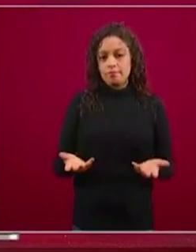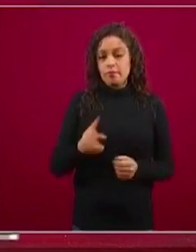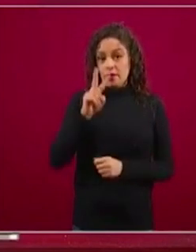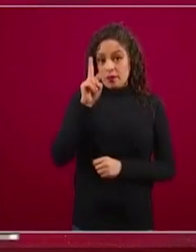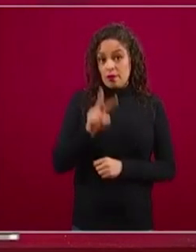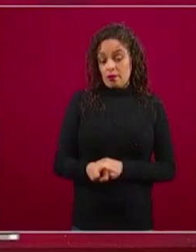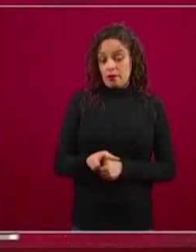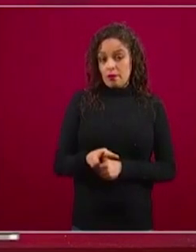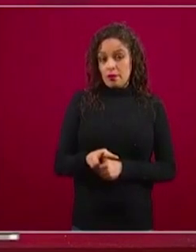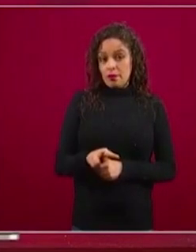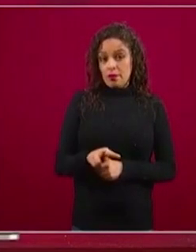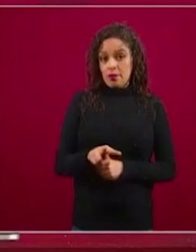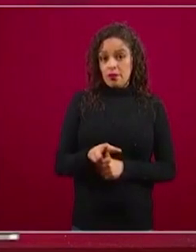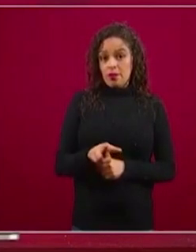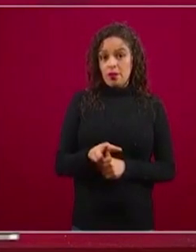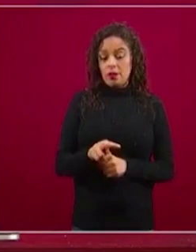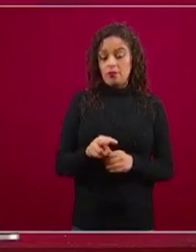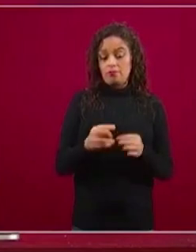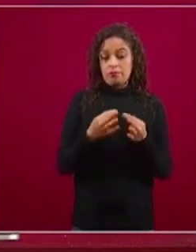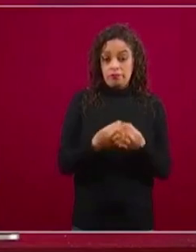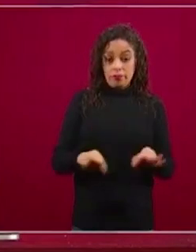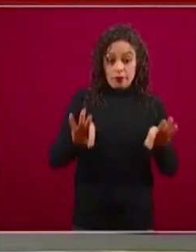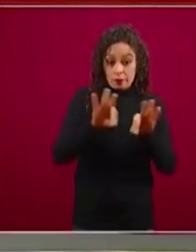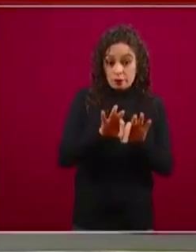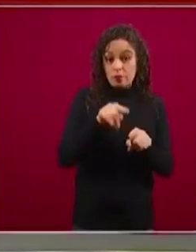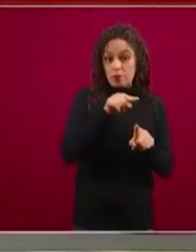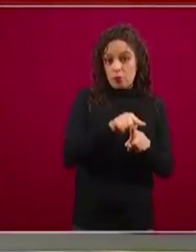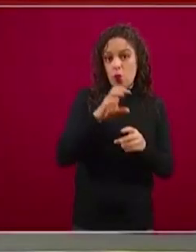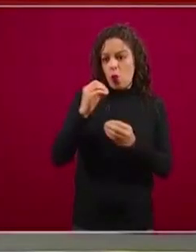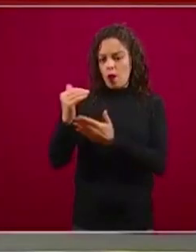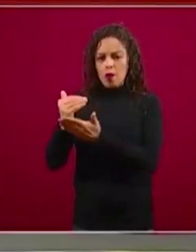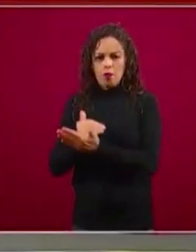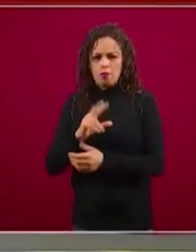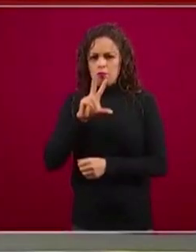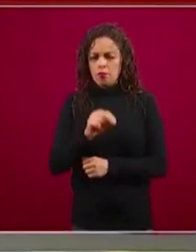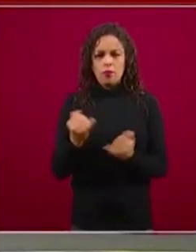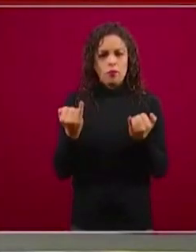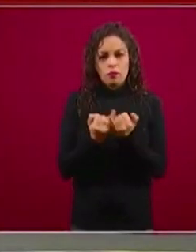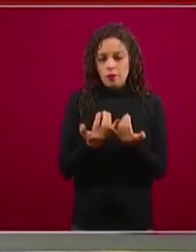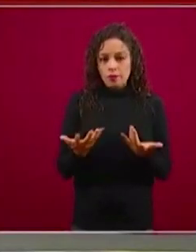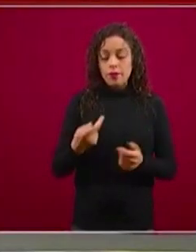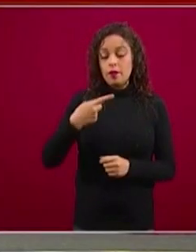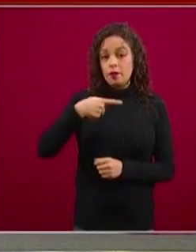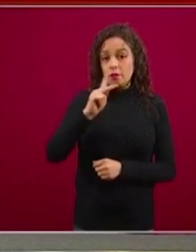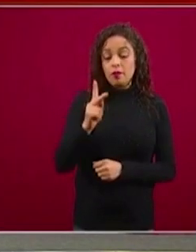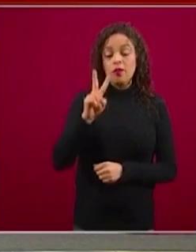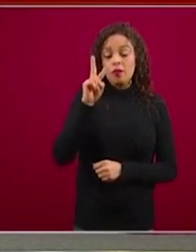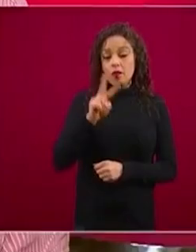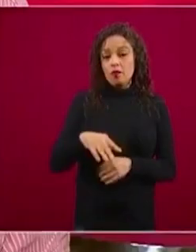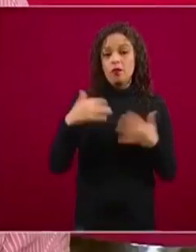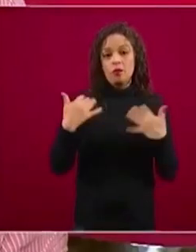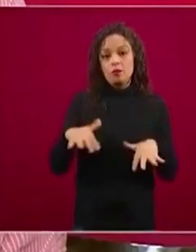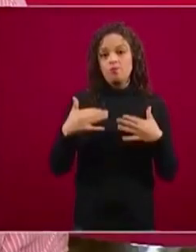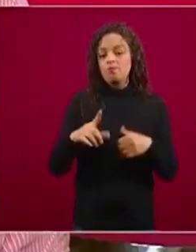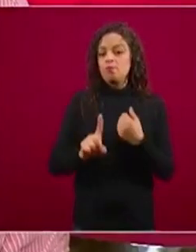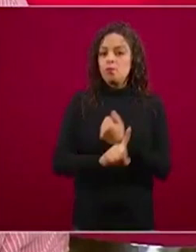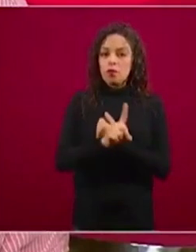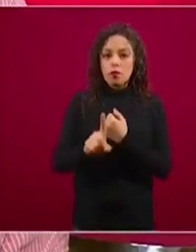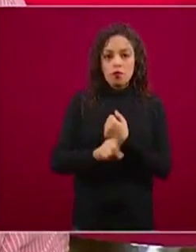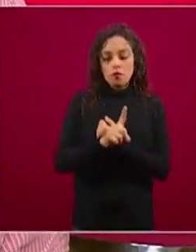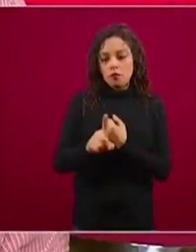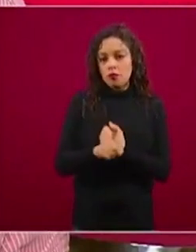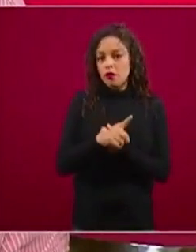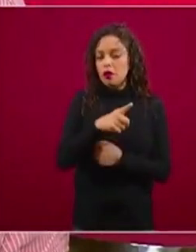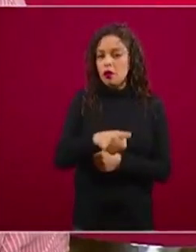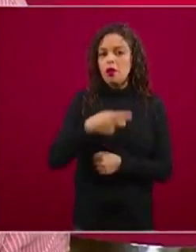ofende y nos preocupa cada uno de los casos de agresión, agresión de violencia física o verbal o